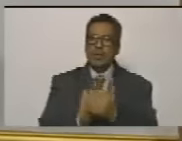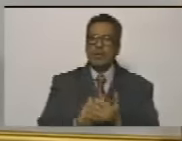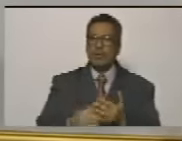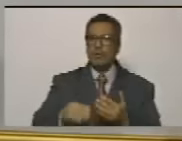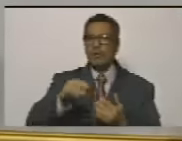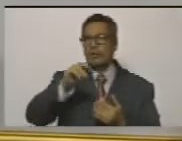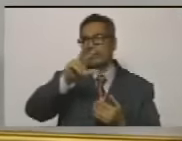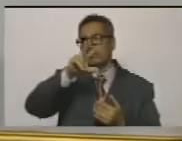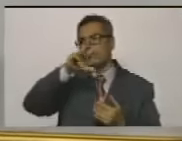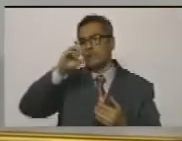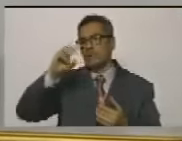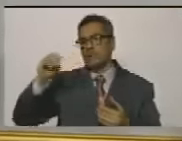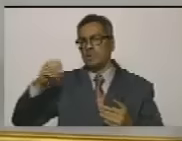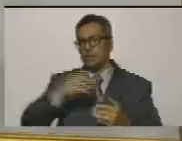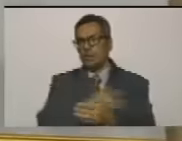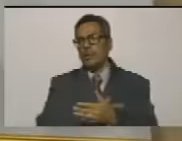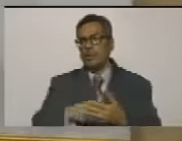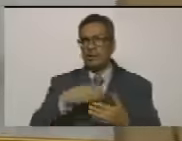anuales? ¿quién?